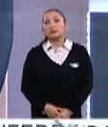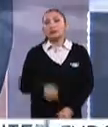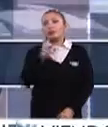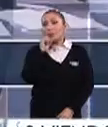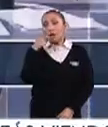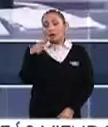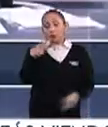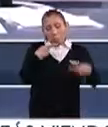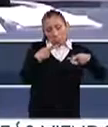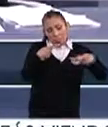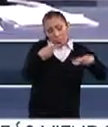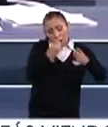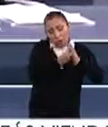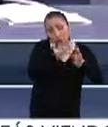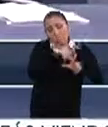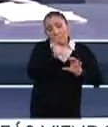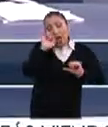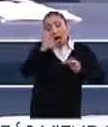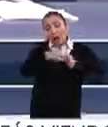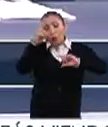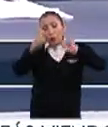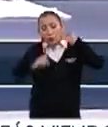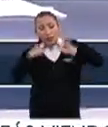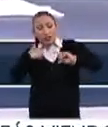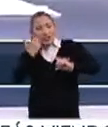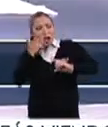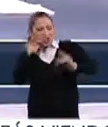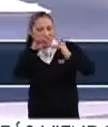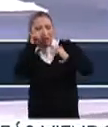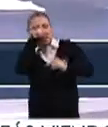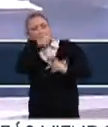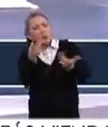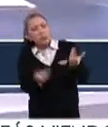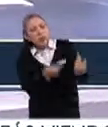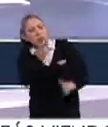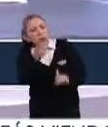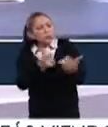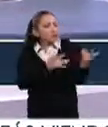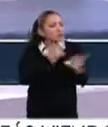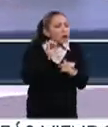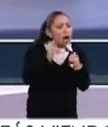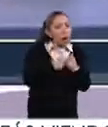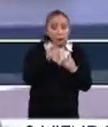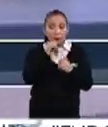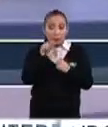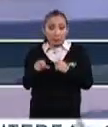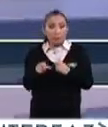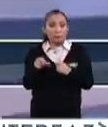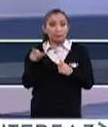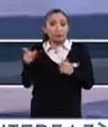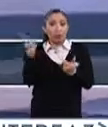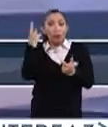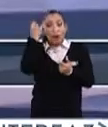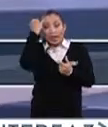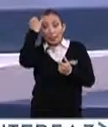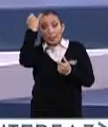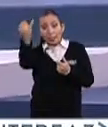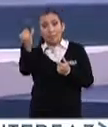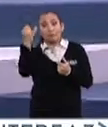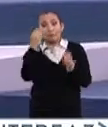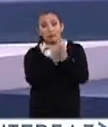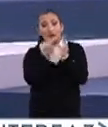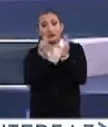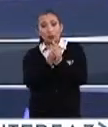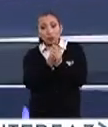de estar desarrollando este MOOC, podrán surgir dudas y poderse comunicar directamente con ustedes, inquietudes, porque también además una de las ideas de